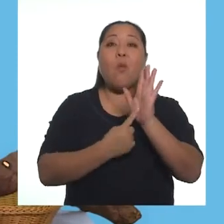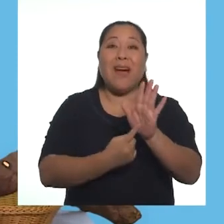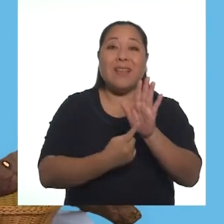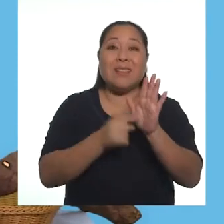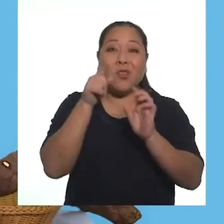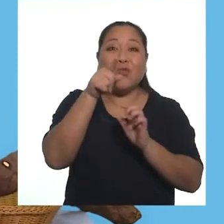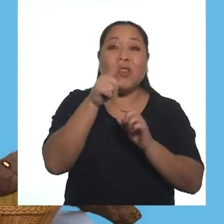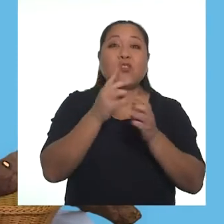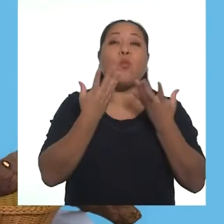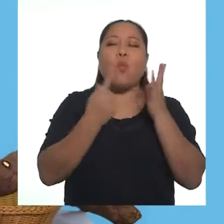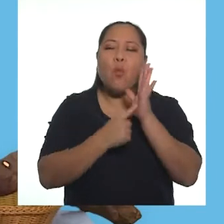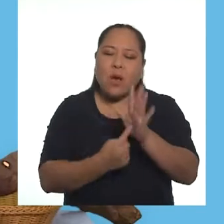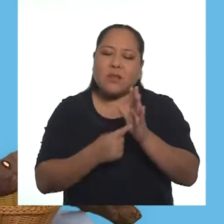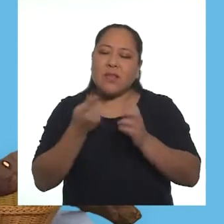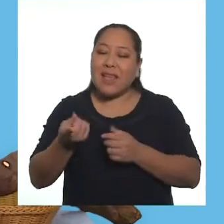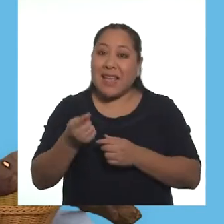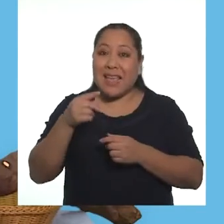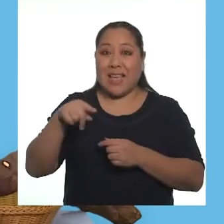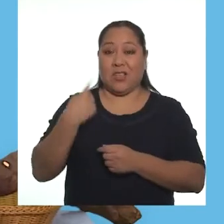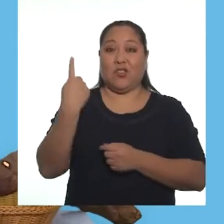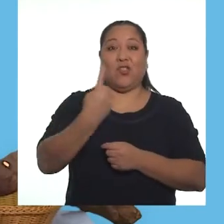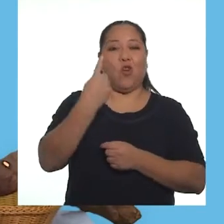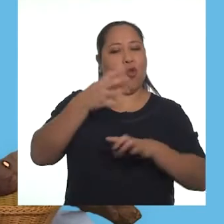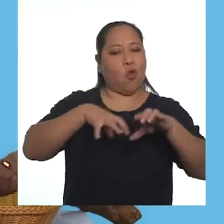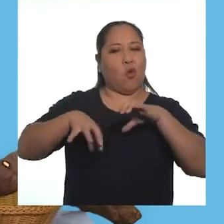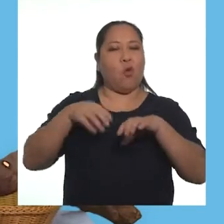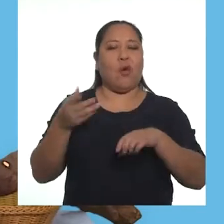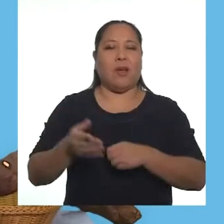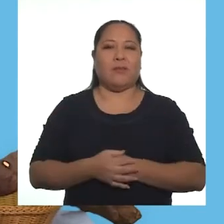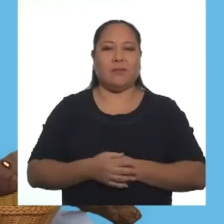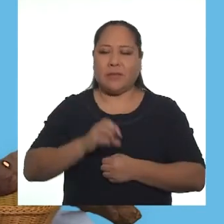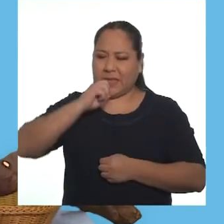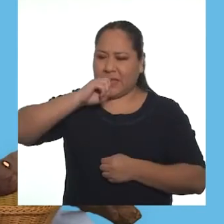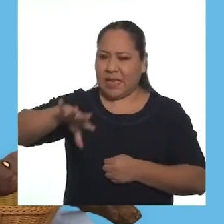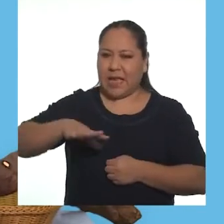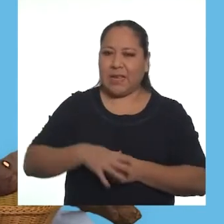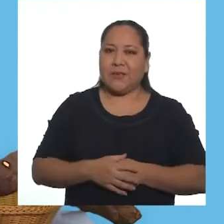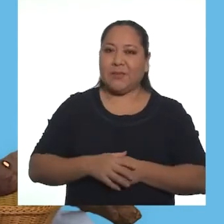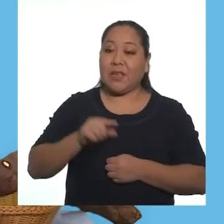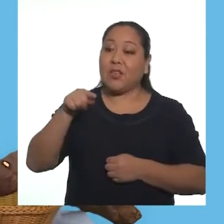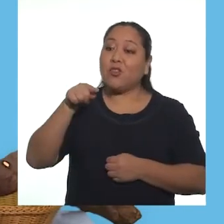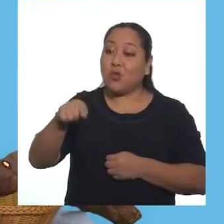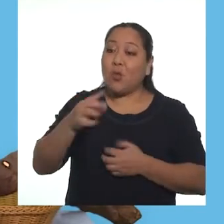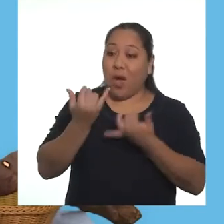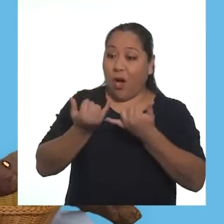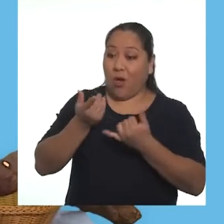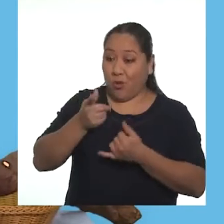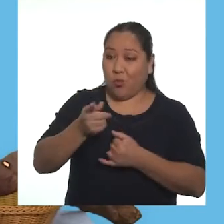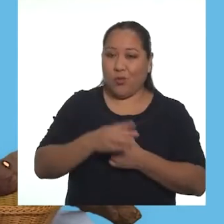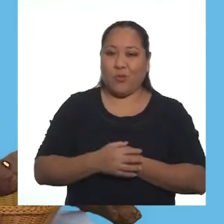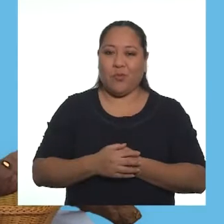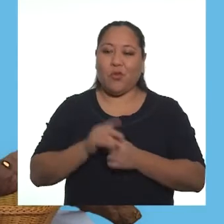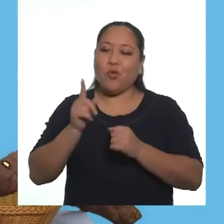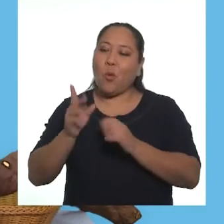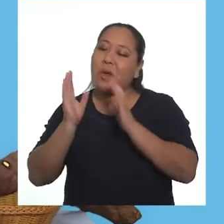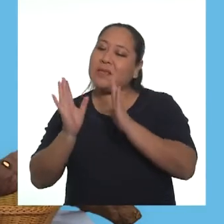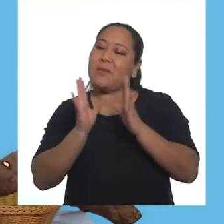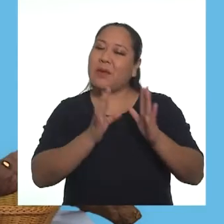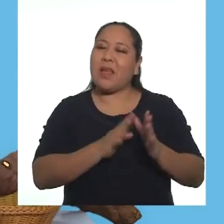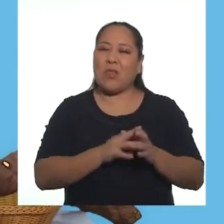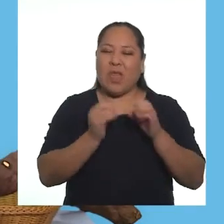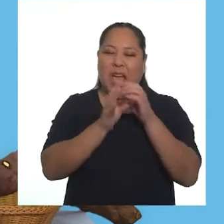Muéstrenle cómo hacerlo y dejen que lo realice con autonomía. Díganle, es tu turno,